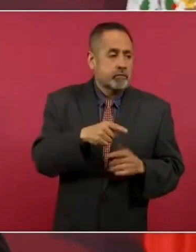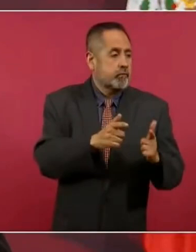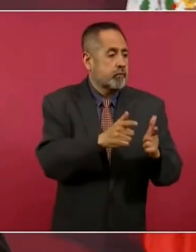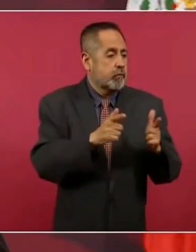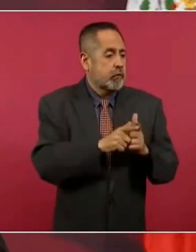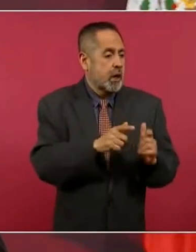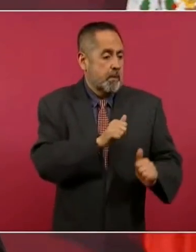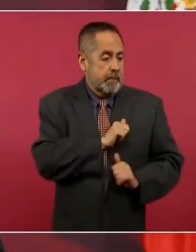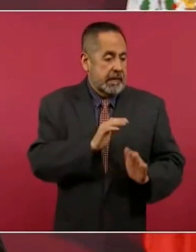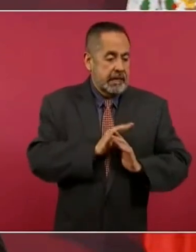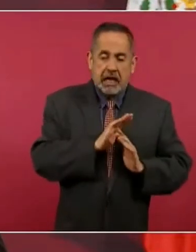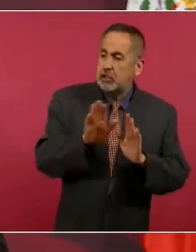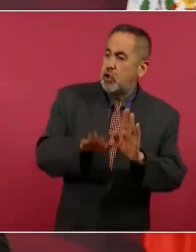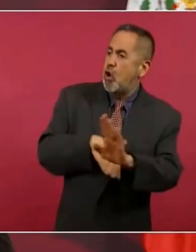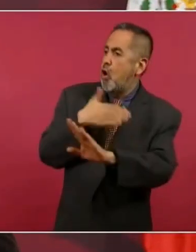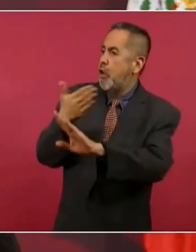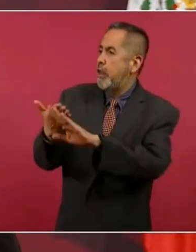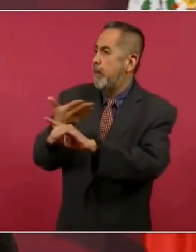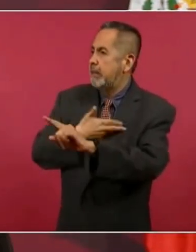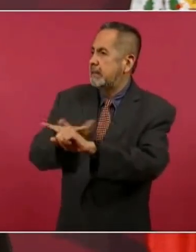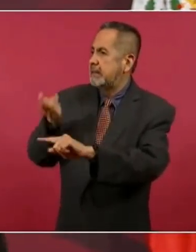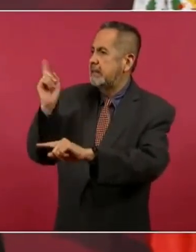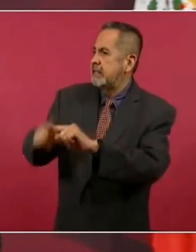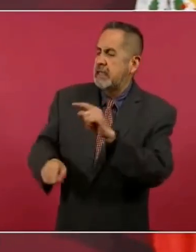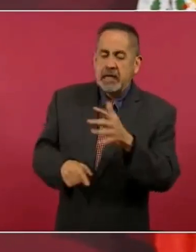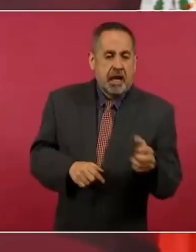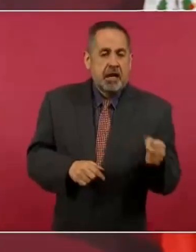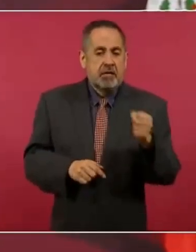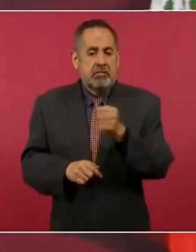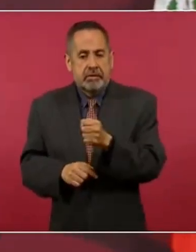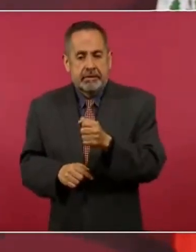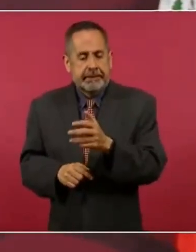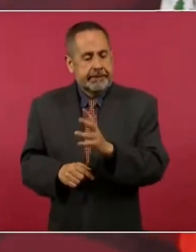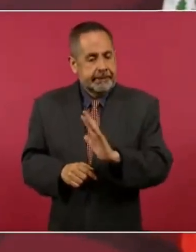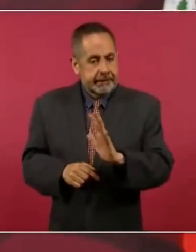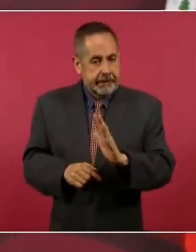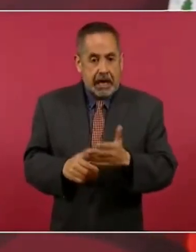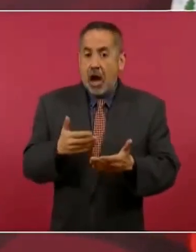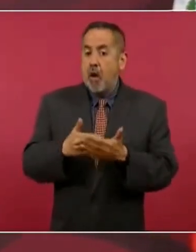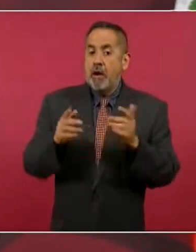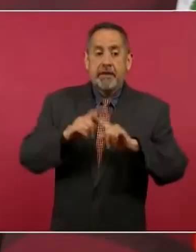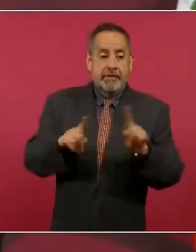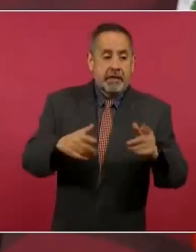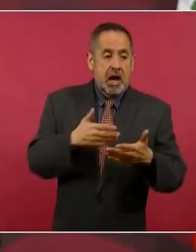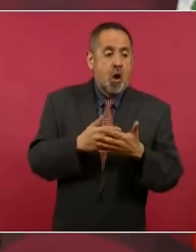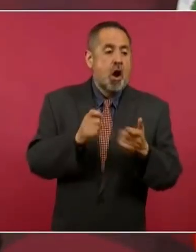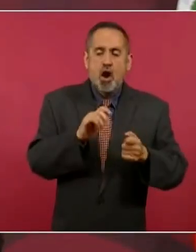ahora son golpes de Estado mediáticos,